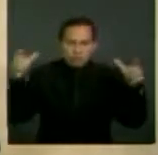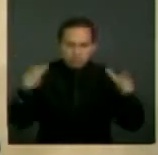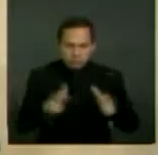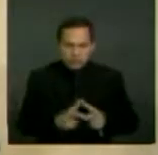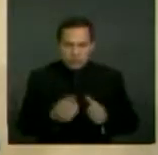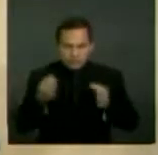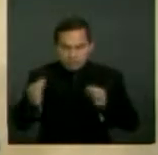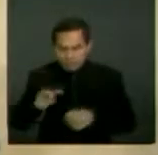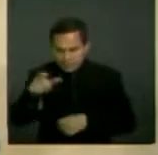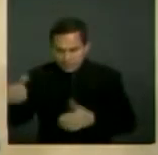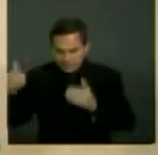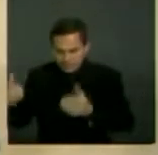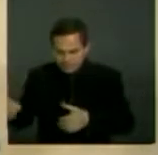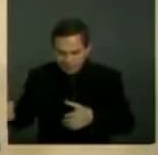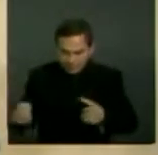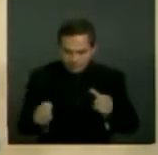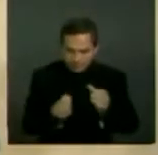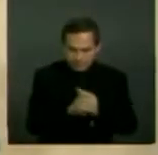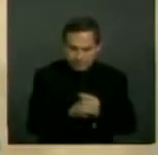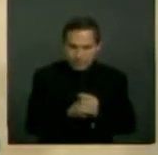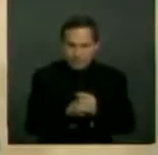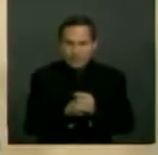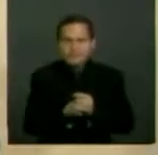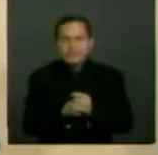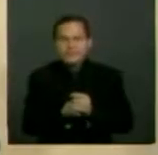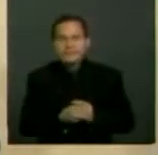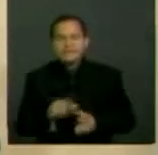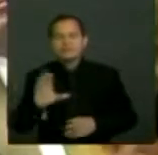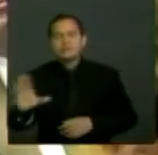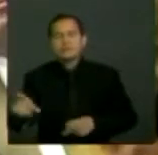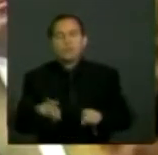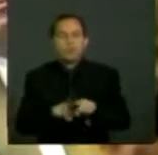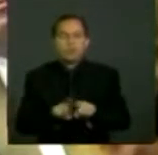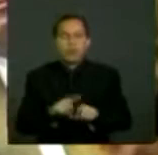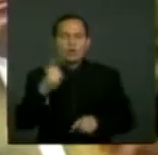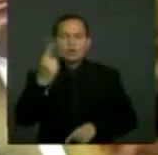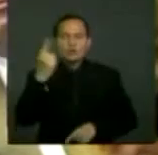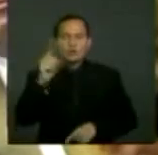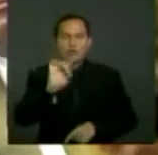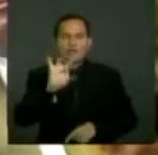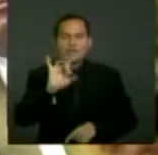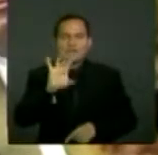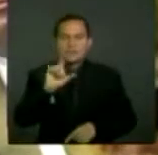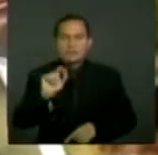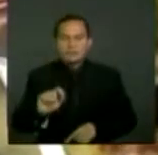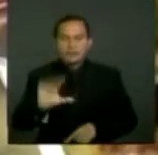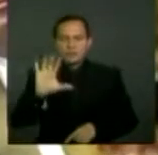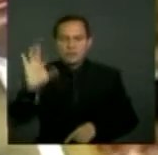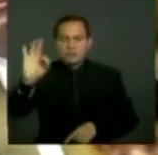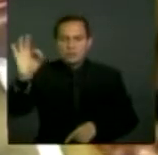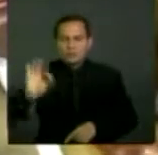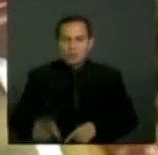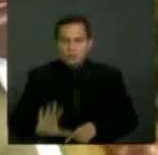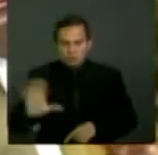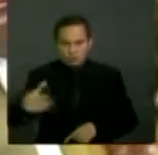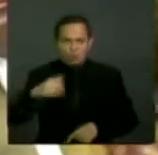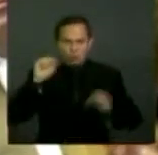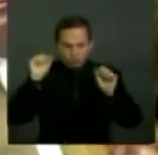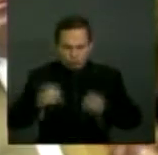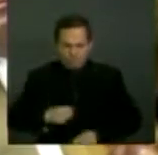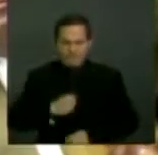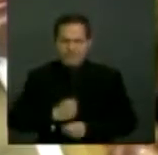con discapacidad, se encuentra que solo el 15.5% de las personas en edad productiva están